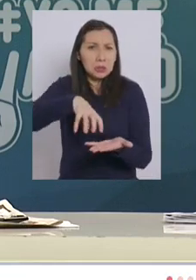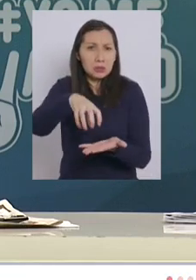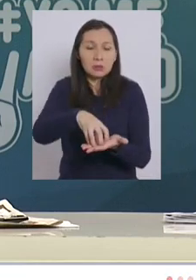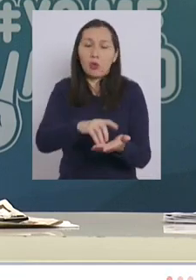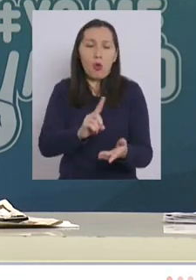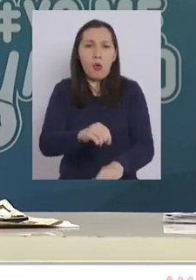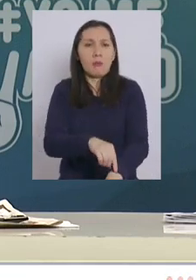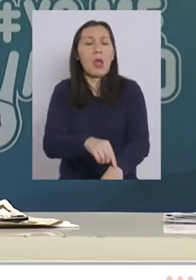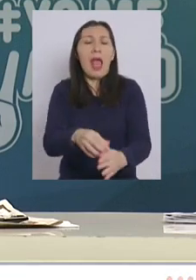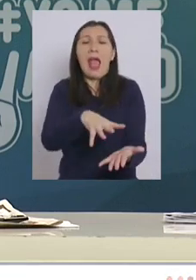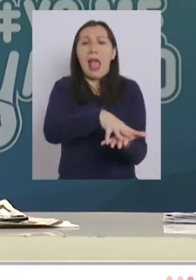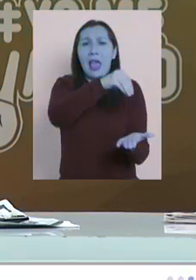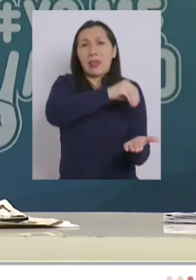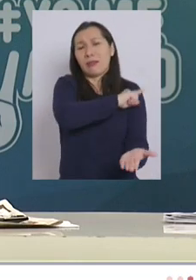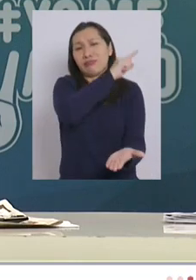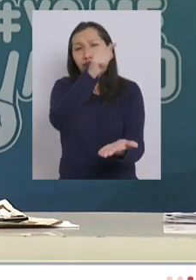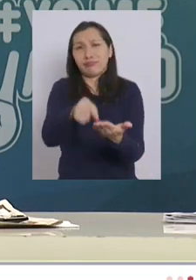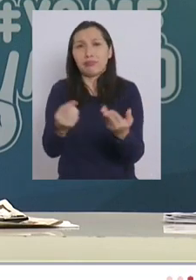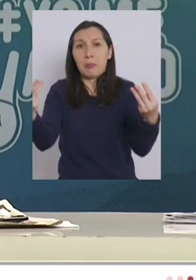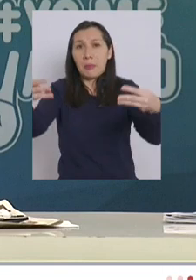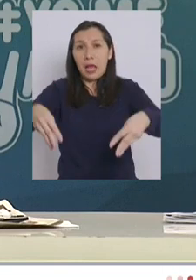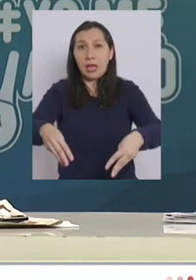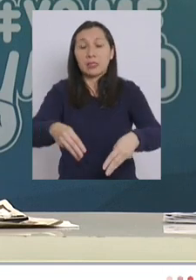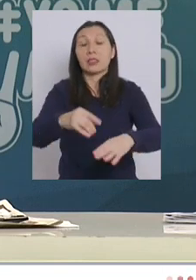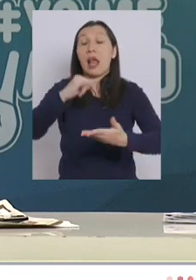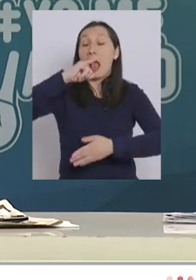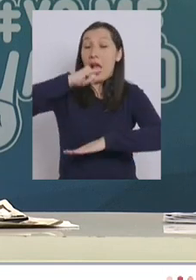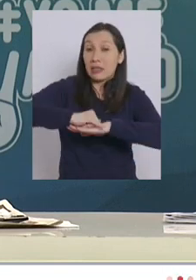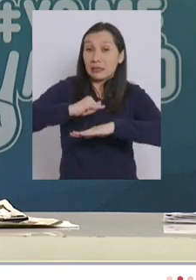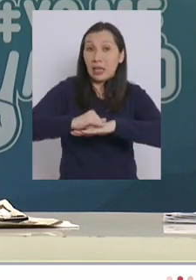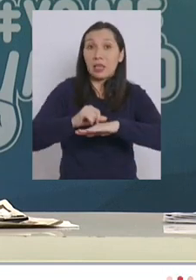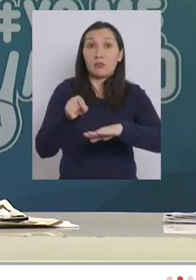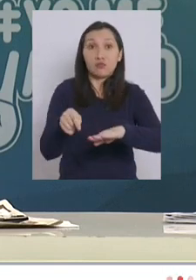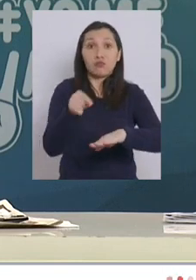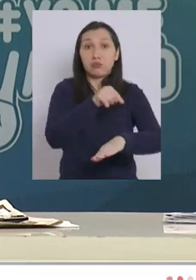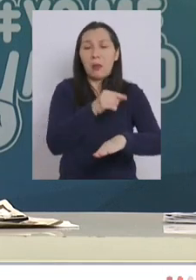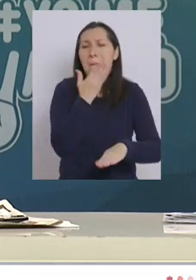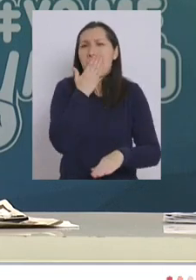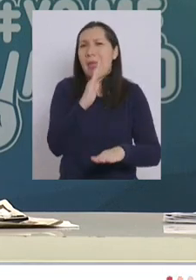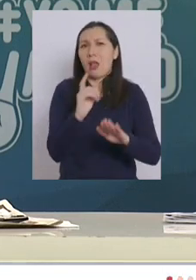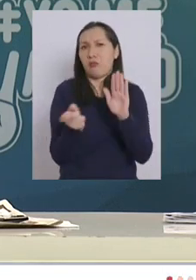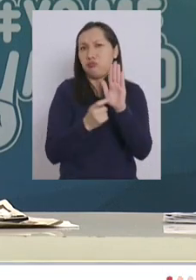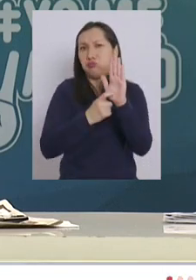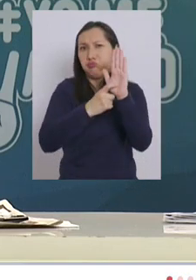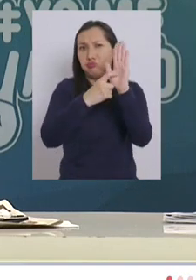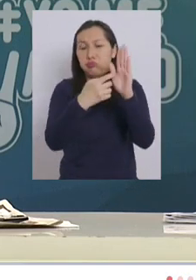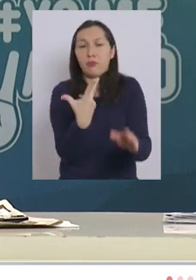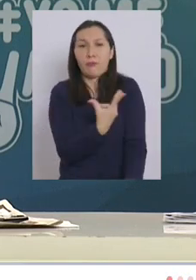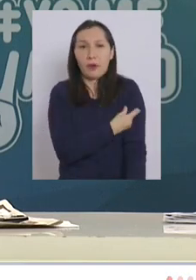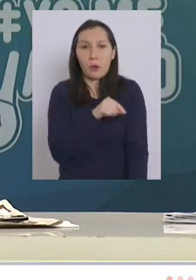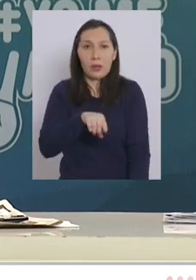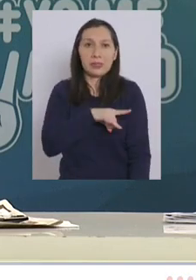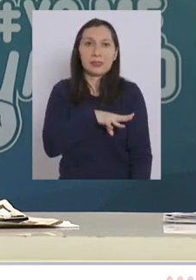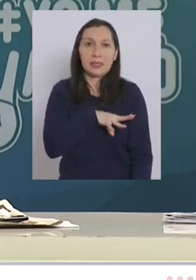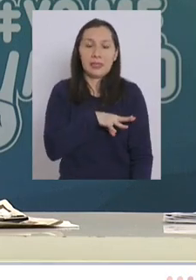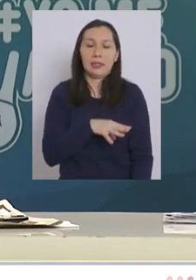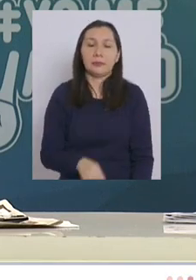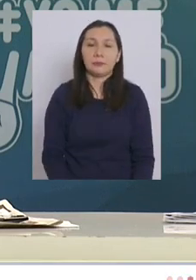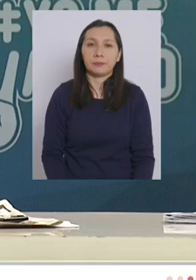Chile de Arica a Magallanes y Magallanes y Aysén son las comunas que tienen la mejor tasa de vacunación en el país